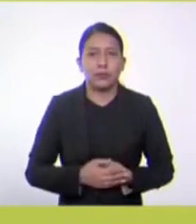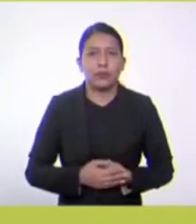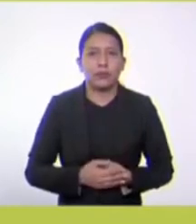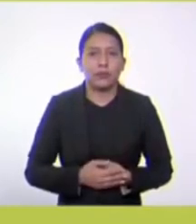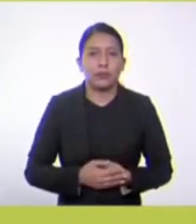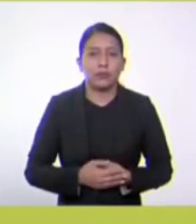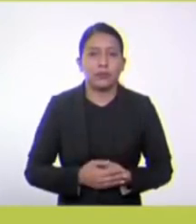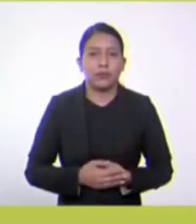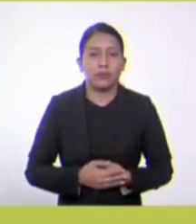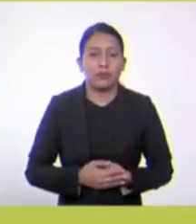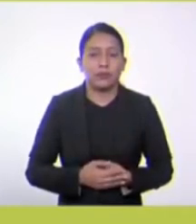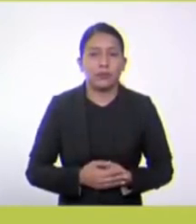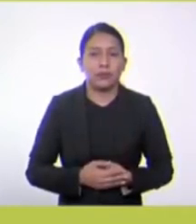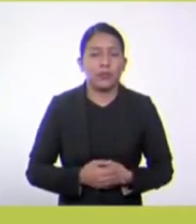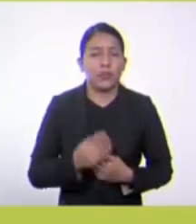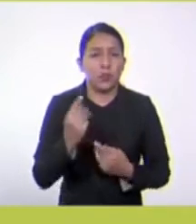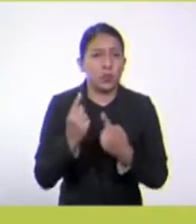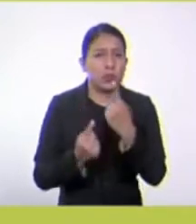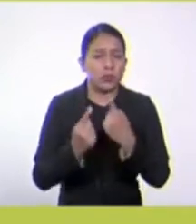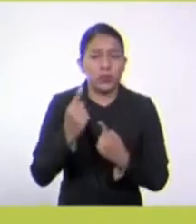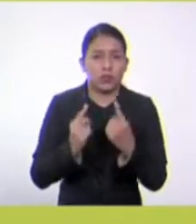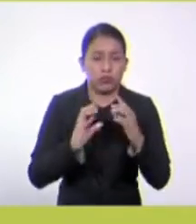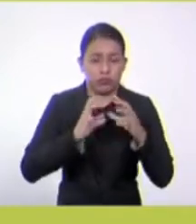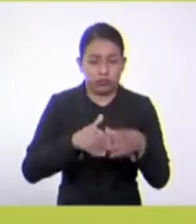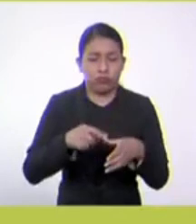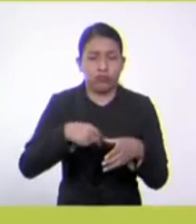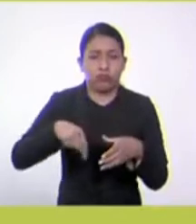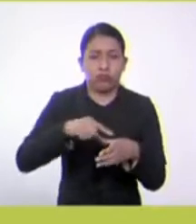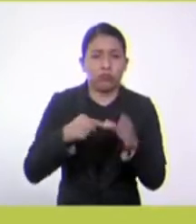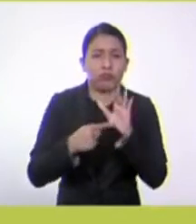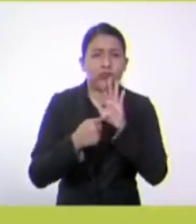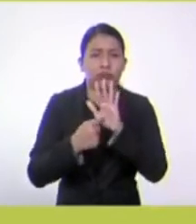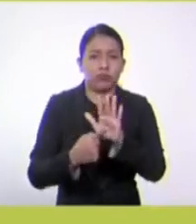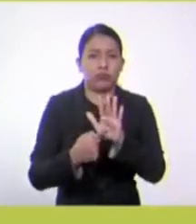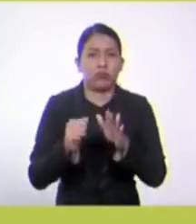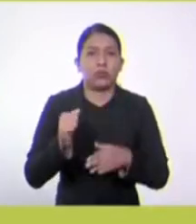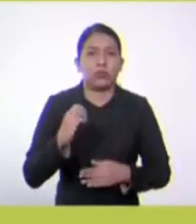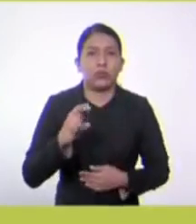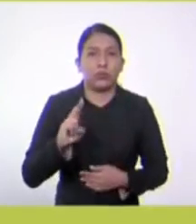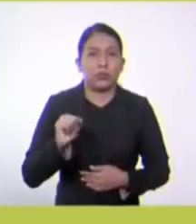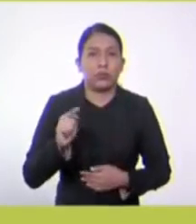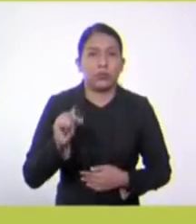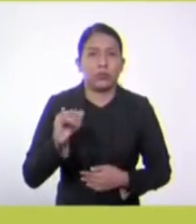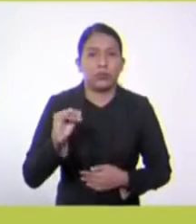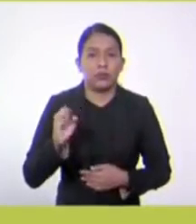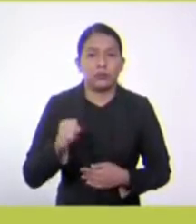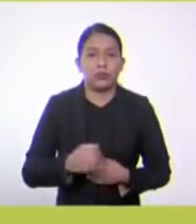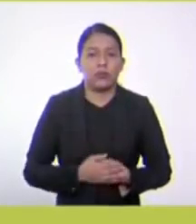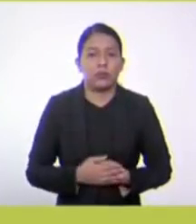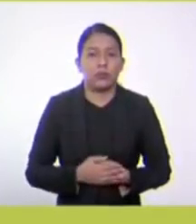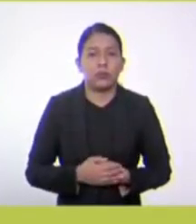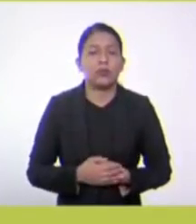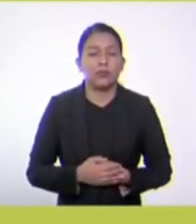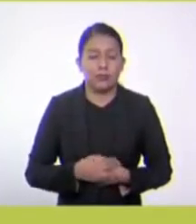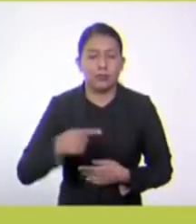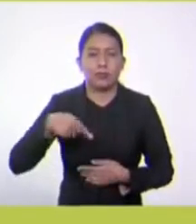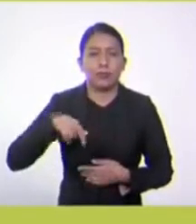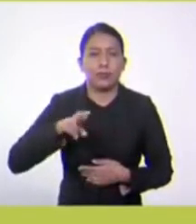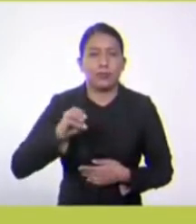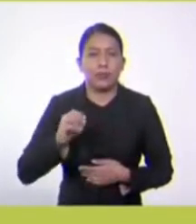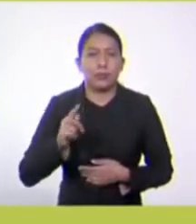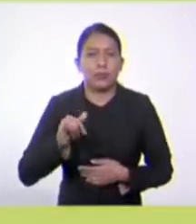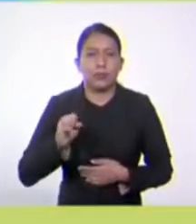Y número tres. ¿Cuál es el reino donde todos sus representantes son acuáticos? Muy bien, es el reino